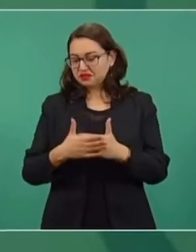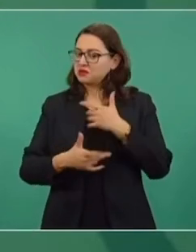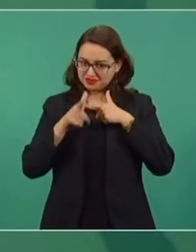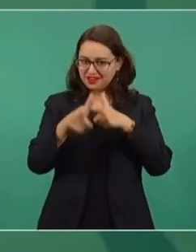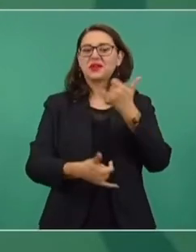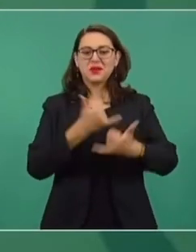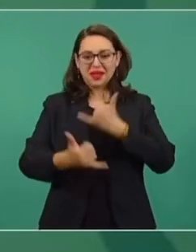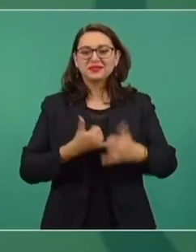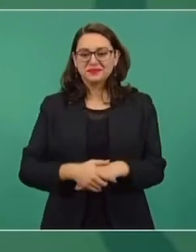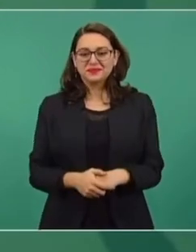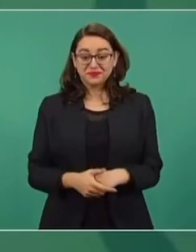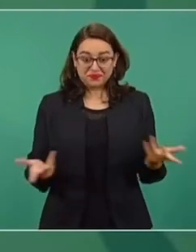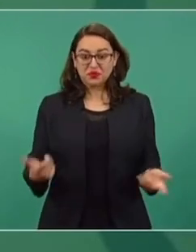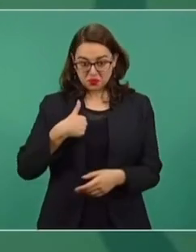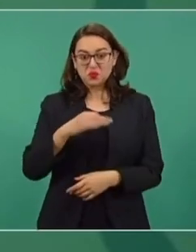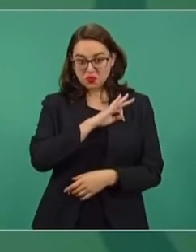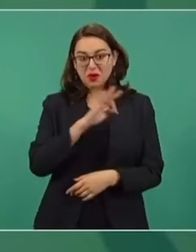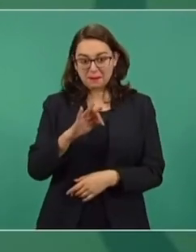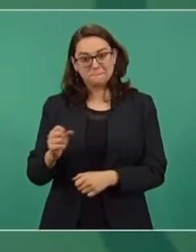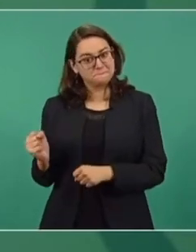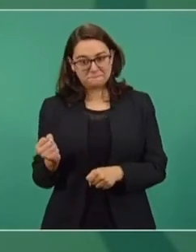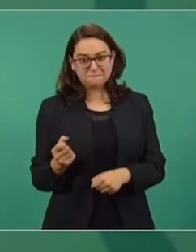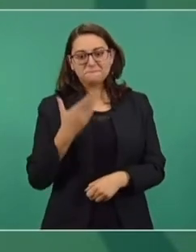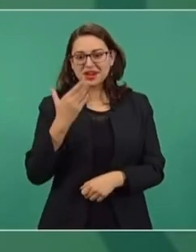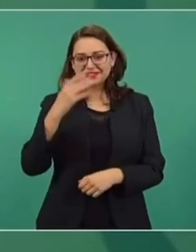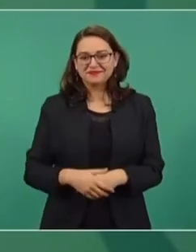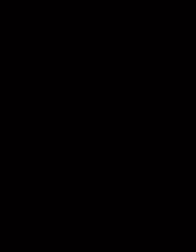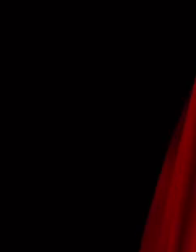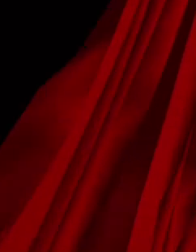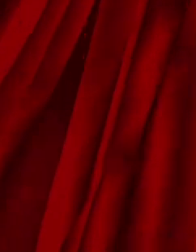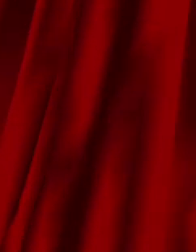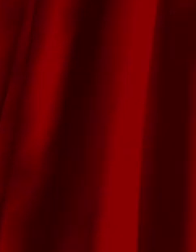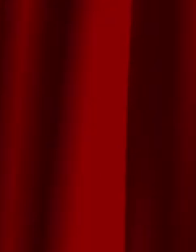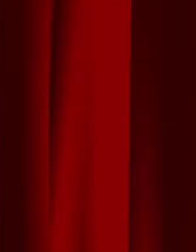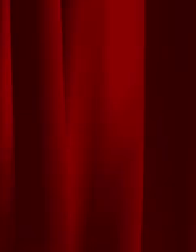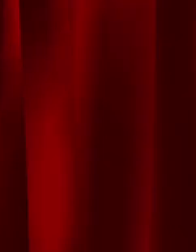que voy a tener tiempo de macanear más. Gracias, presidente. presidente. Gracias,